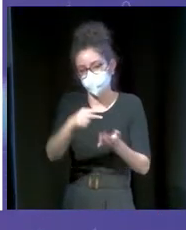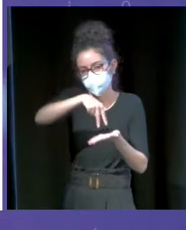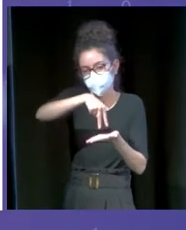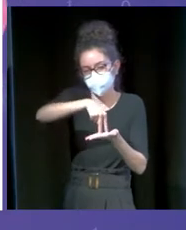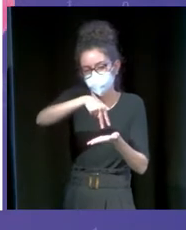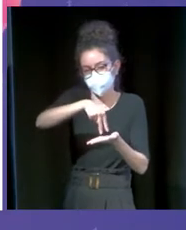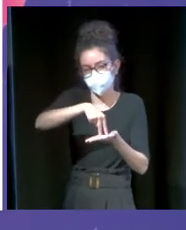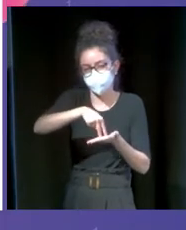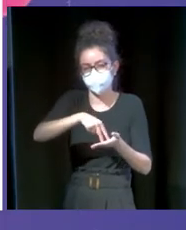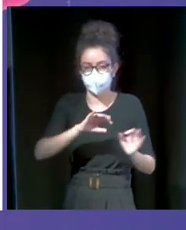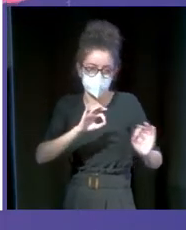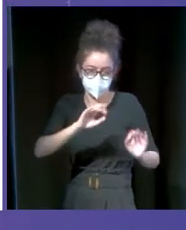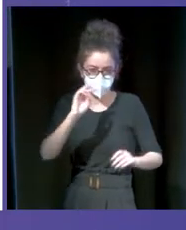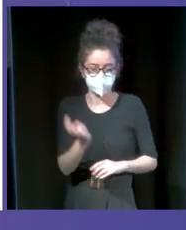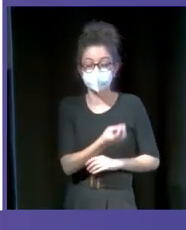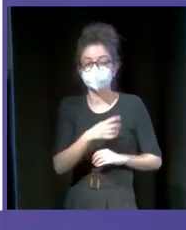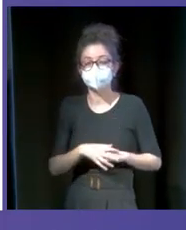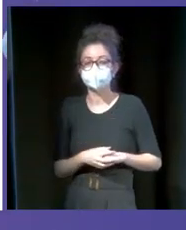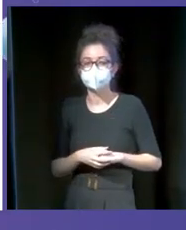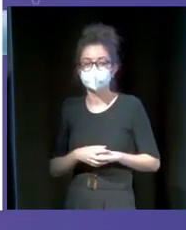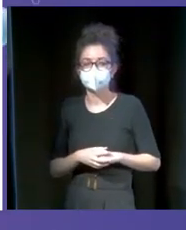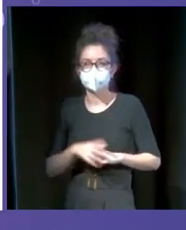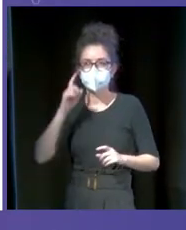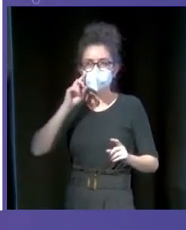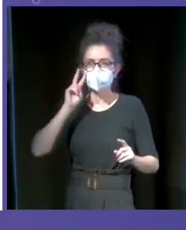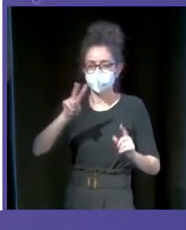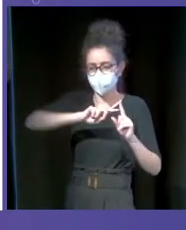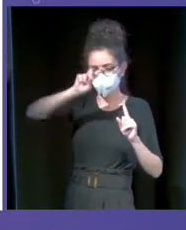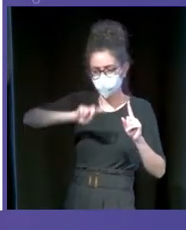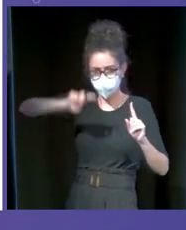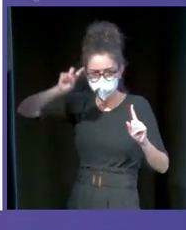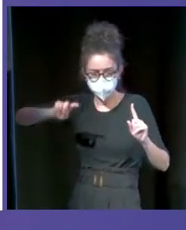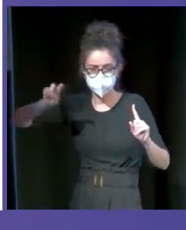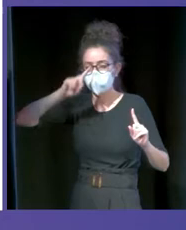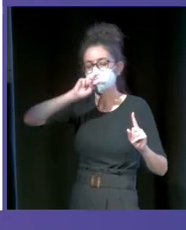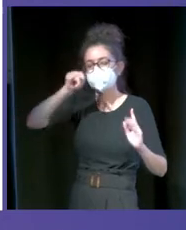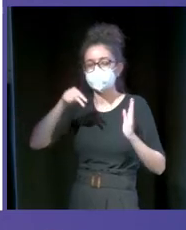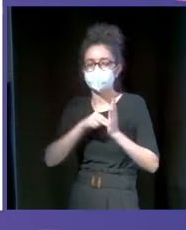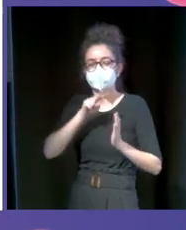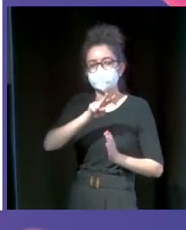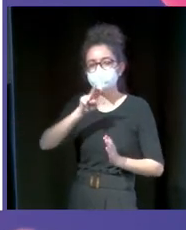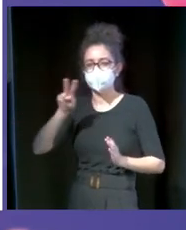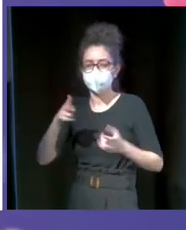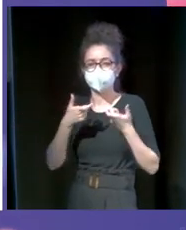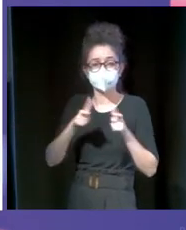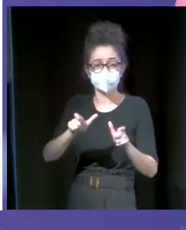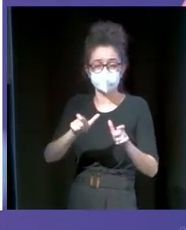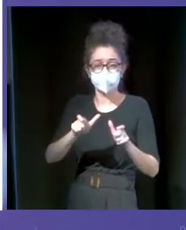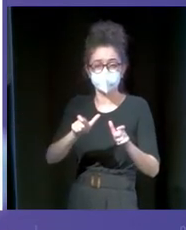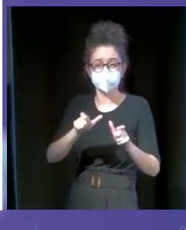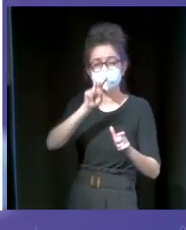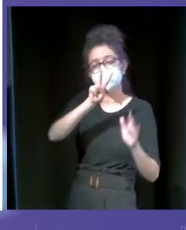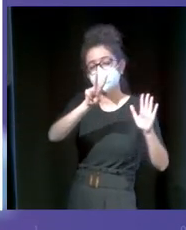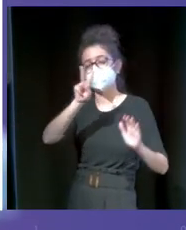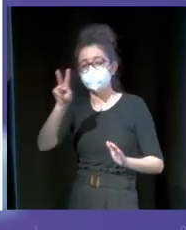Entonces, viendo estas cifras, teniendo en cuenta que en el 2022 estamos hablando que en el sector del ticketing a nivel mundial se mueven 72